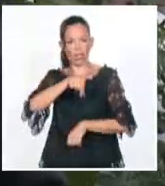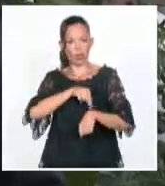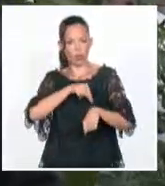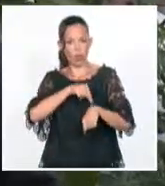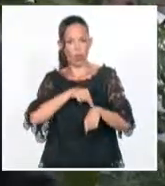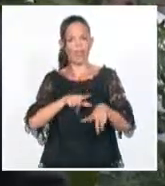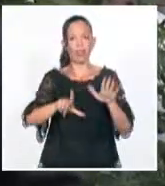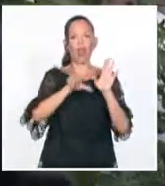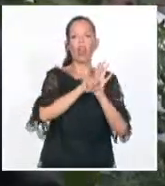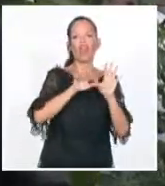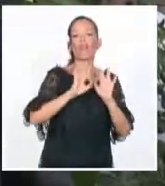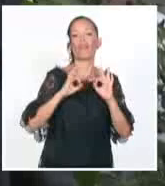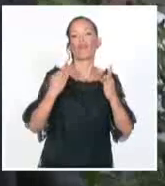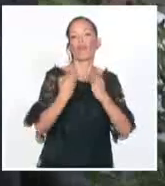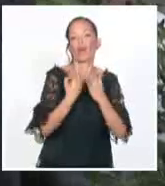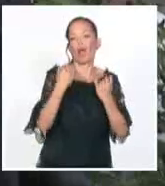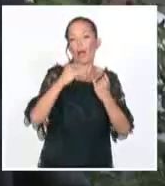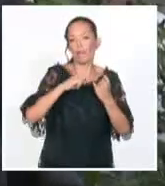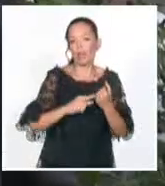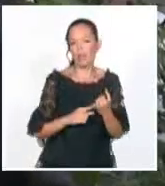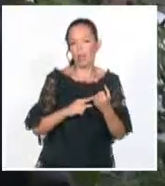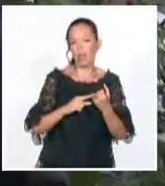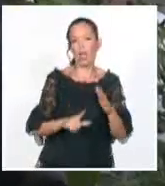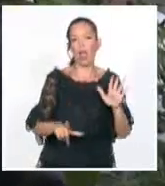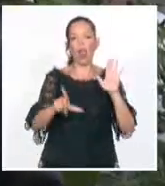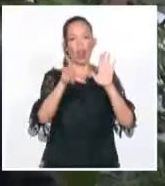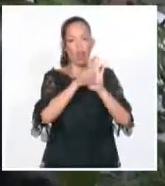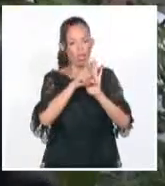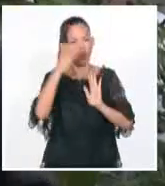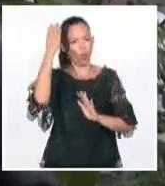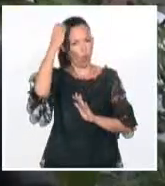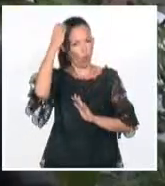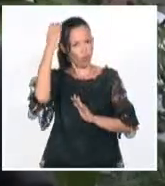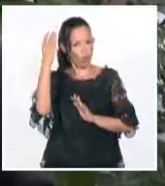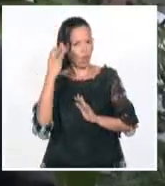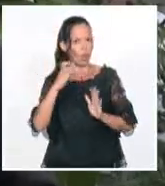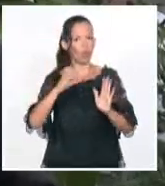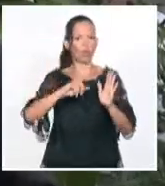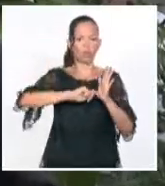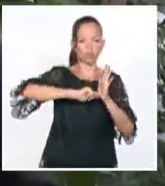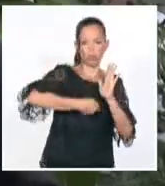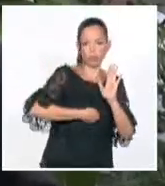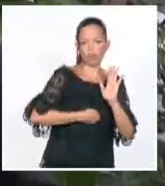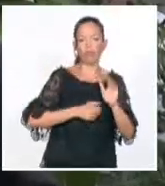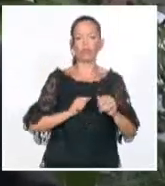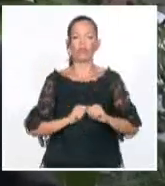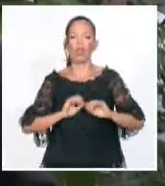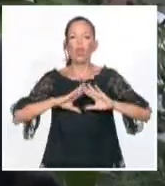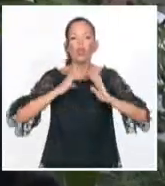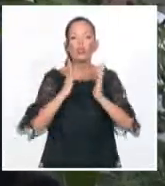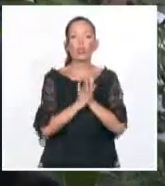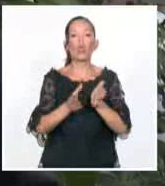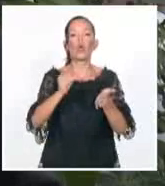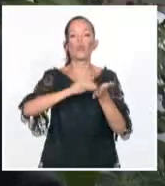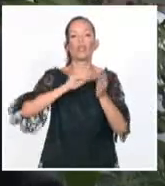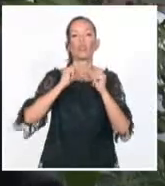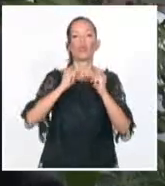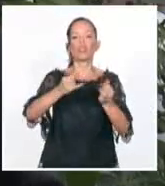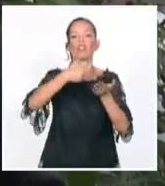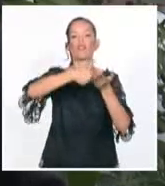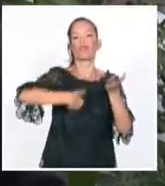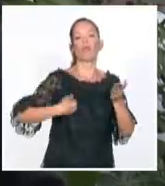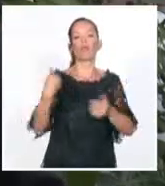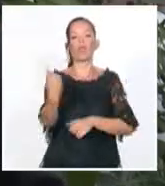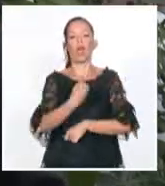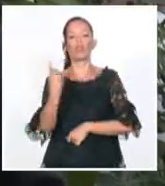Familias, la Constitución, las políticas para la niñez y la juventud, que todo eso está en nuestro informe nacional voluntario. Y también con los